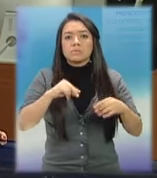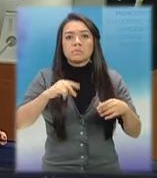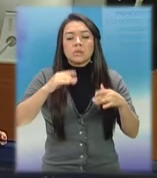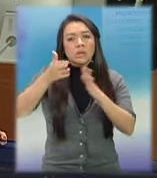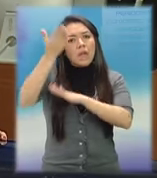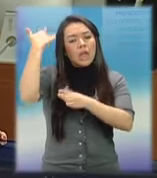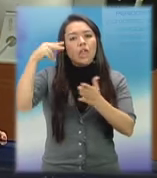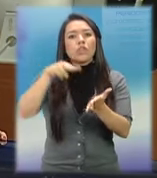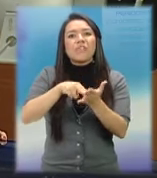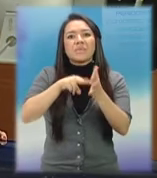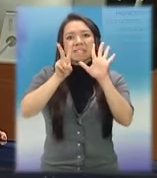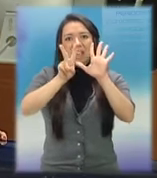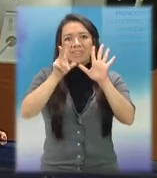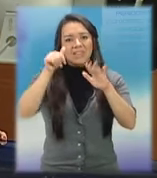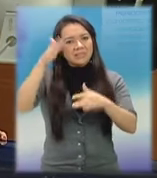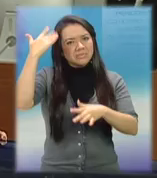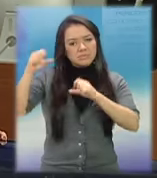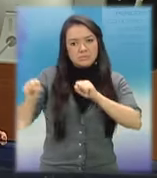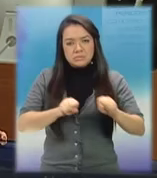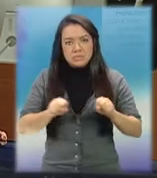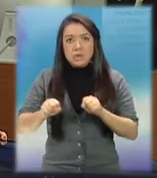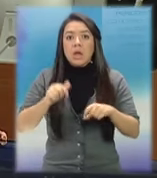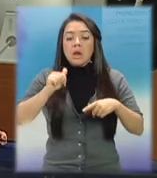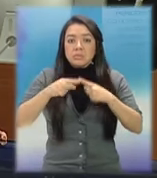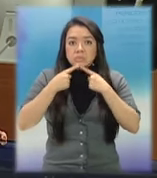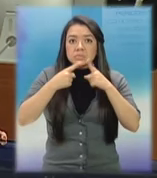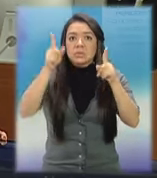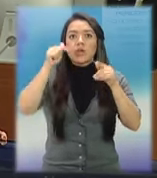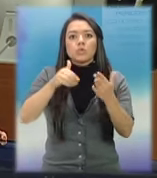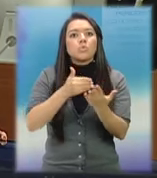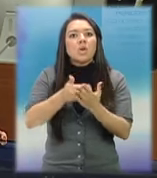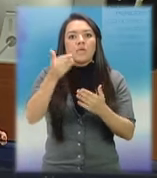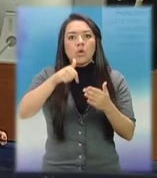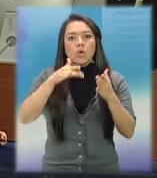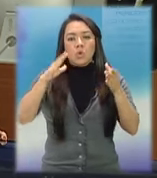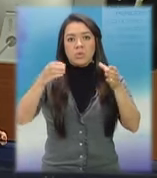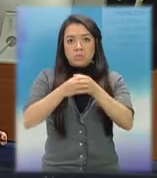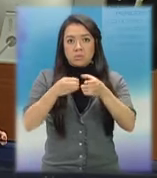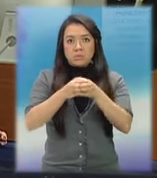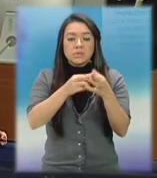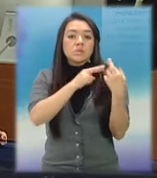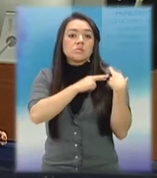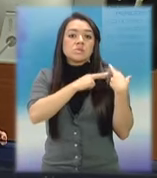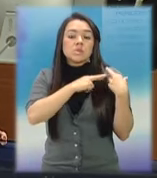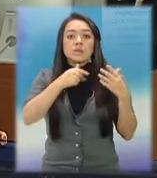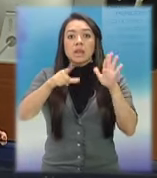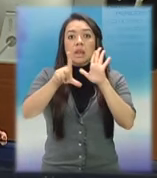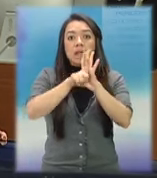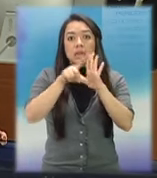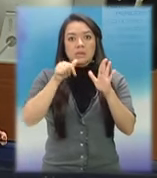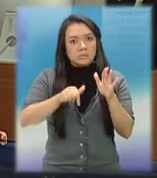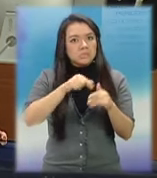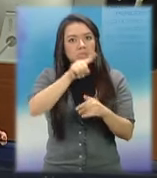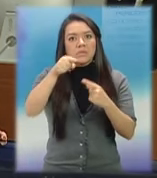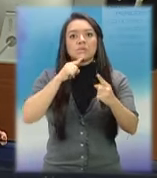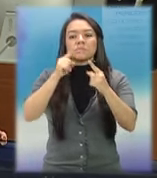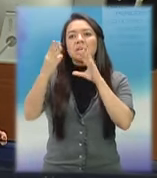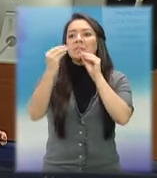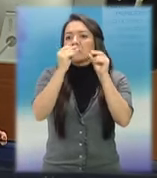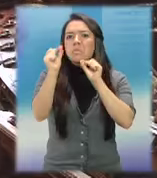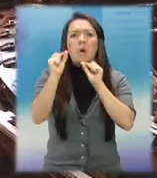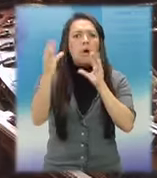terremoto de noviembre pasado. La solicitud fue enviada a la Comisión de Legislación y se registraron algunos cruces de palabras.